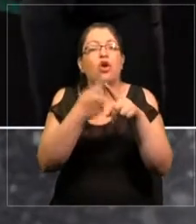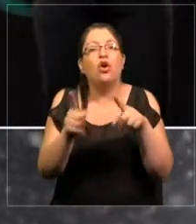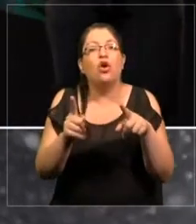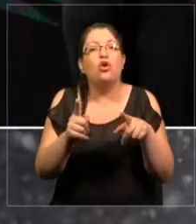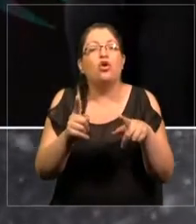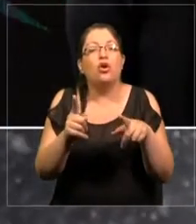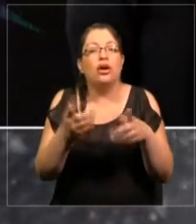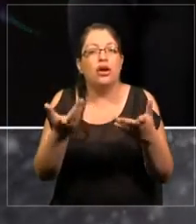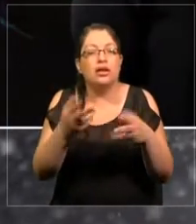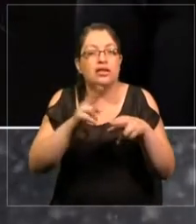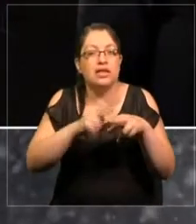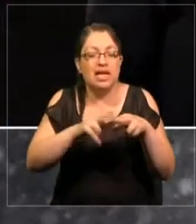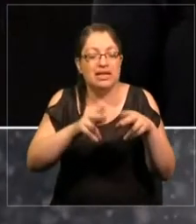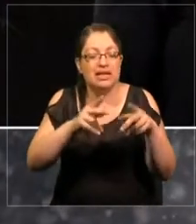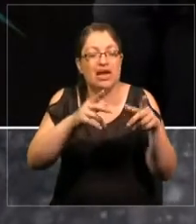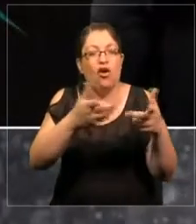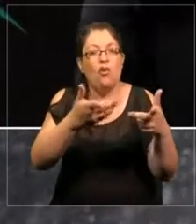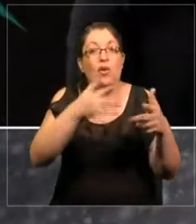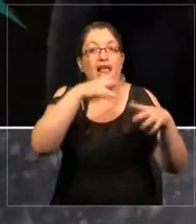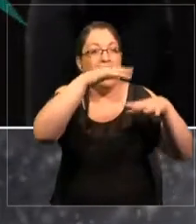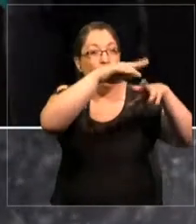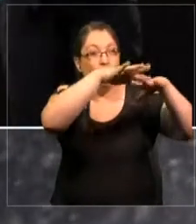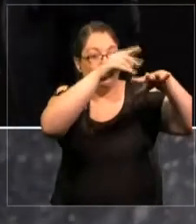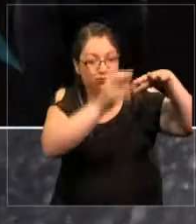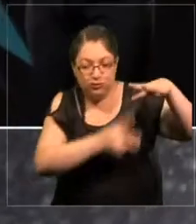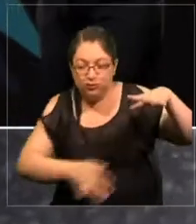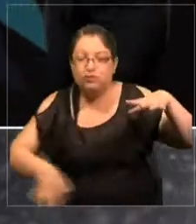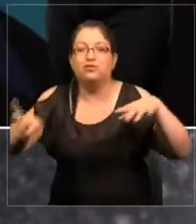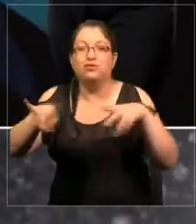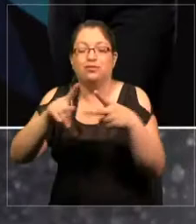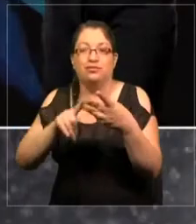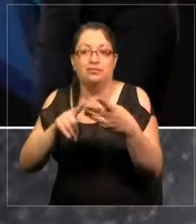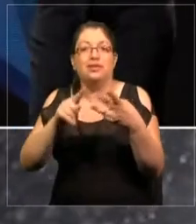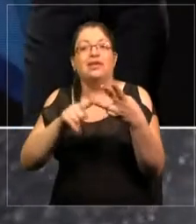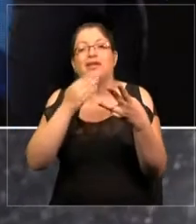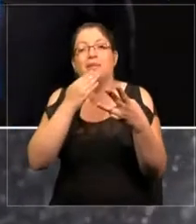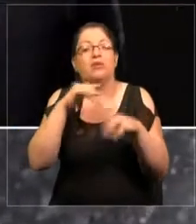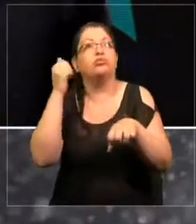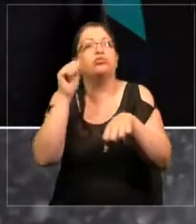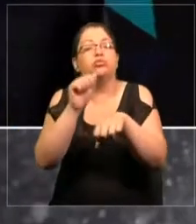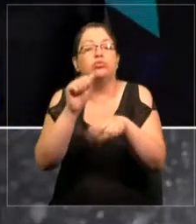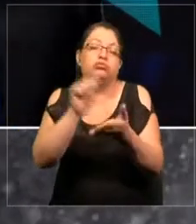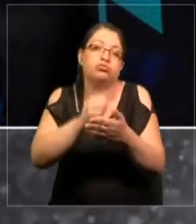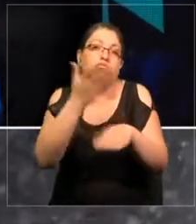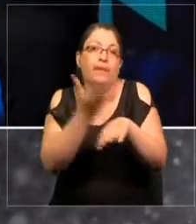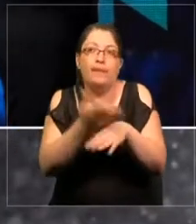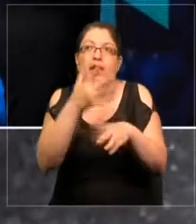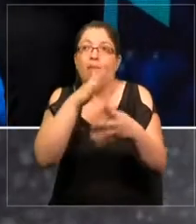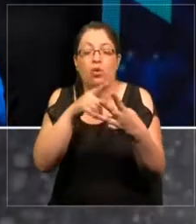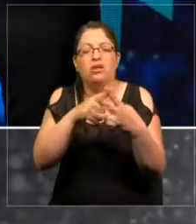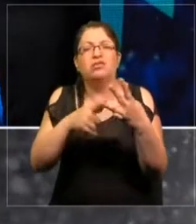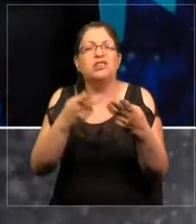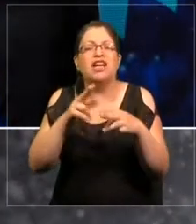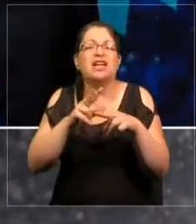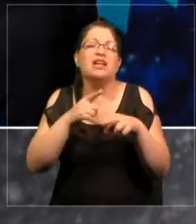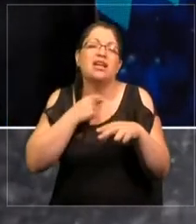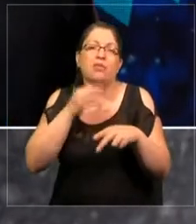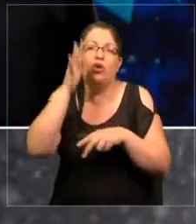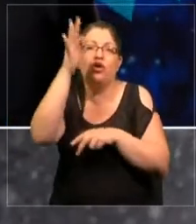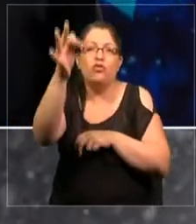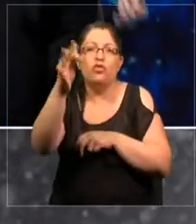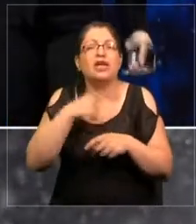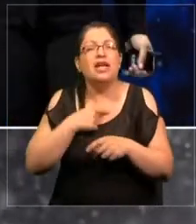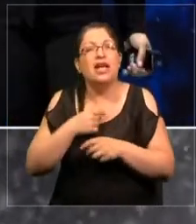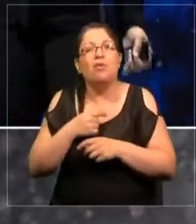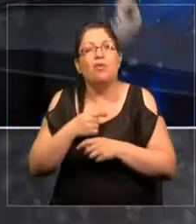esta economía circular. Por eso, así podemos solucionar el agua en Israel. En el futuro, queremos tomar un salto hacia el